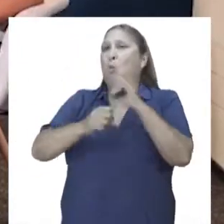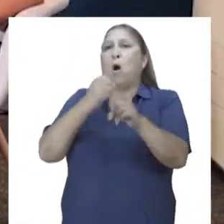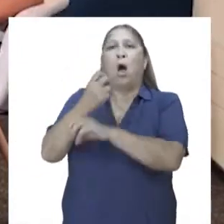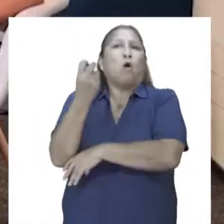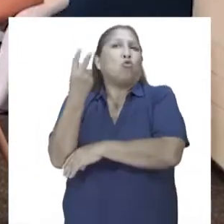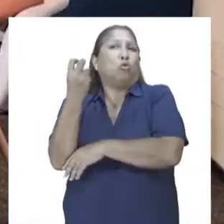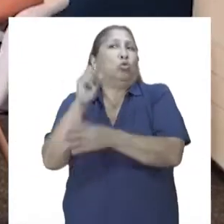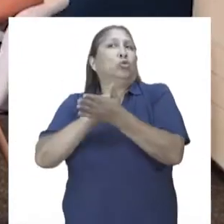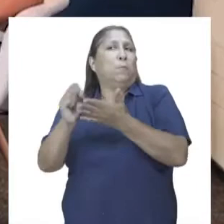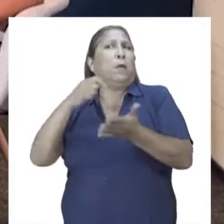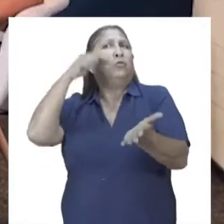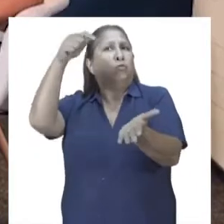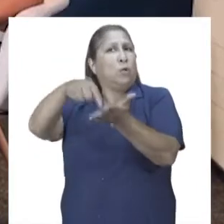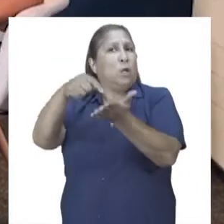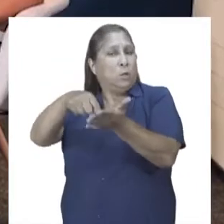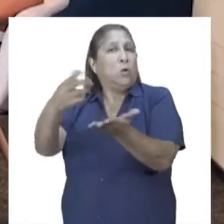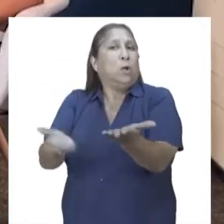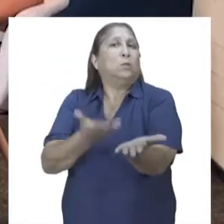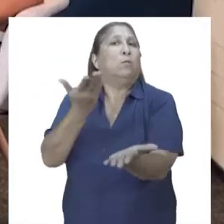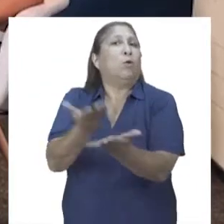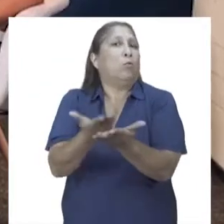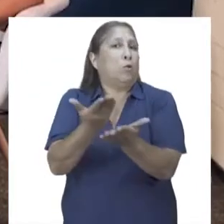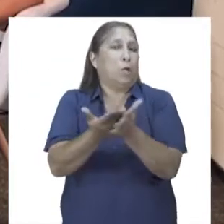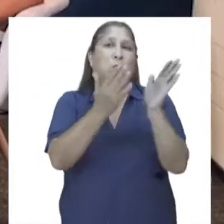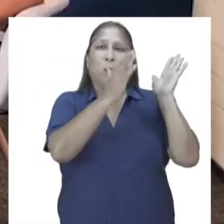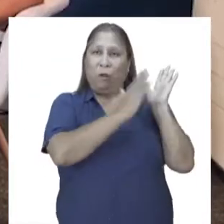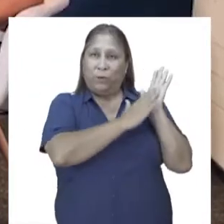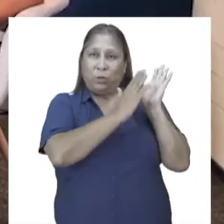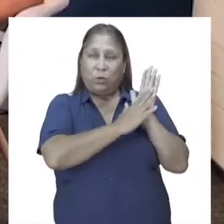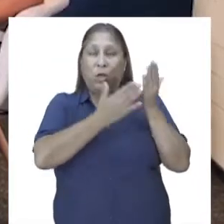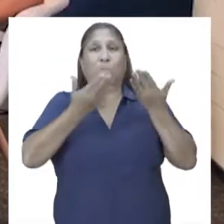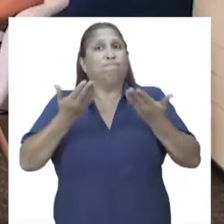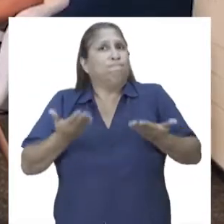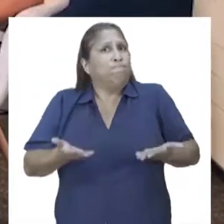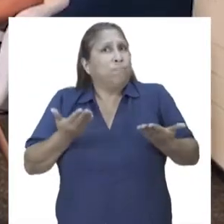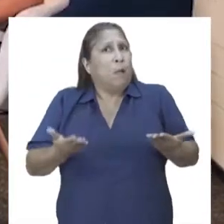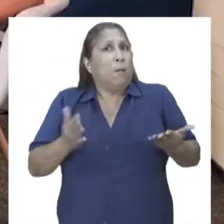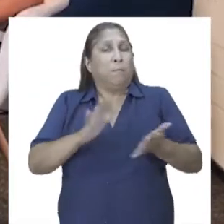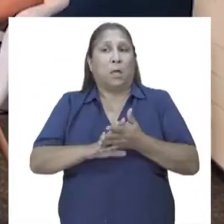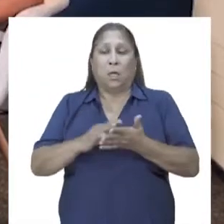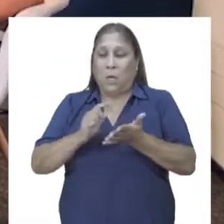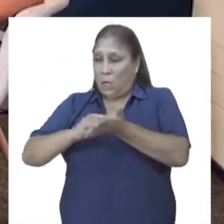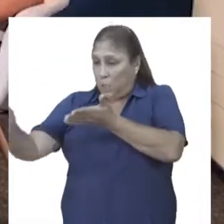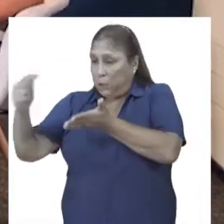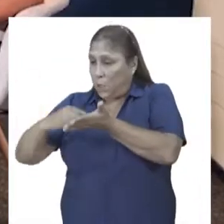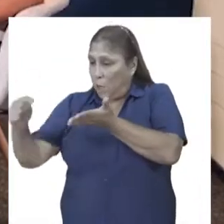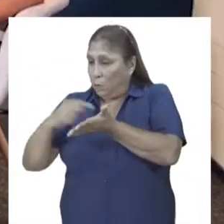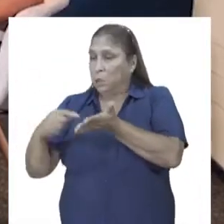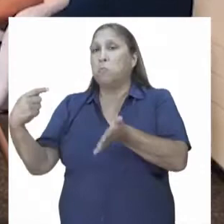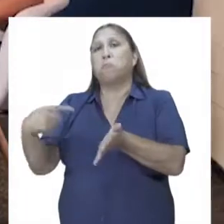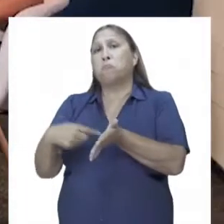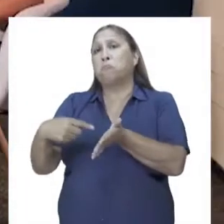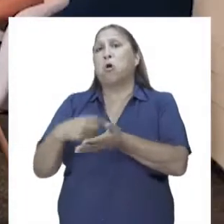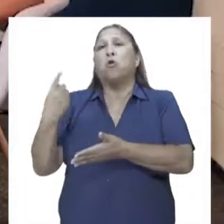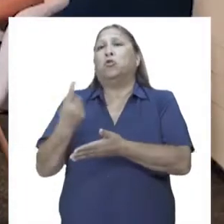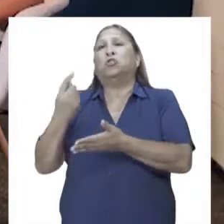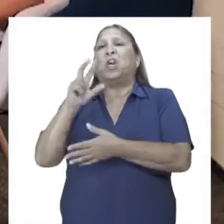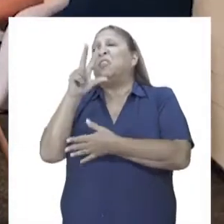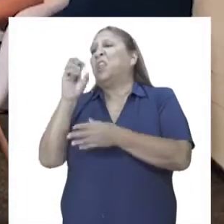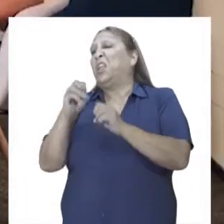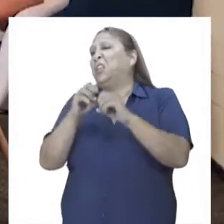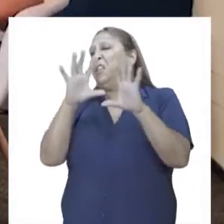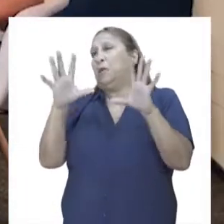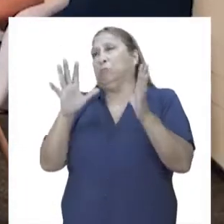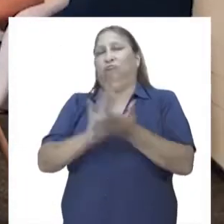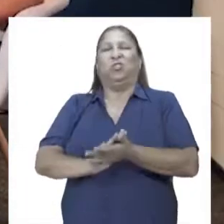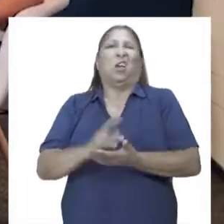meses es lo que está proponiendo nuestra institución y también que las notificaciones no sean por 30 días,